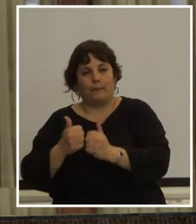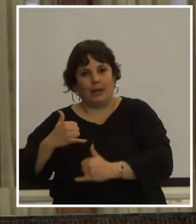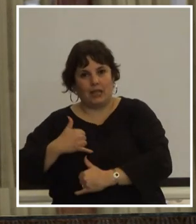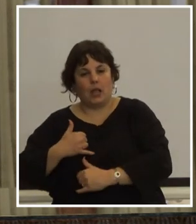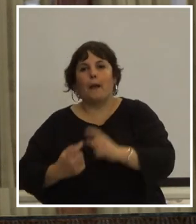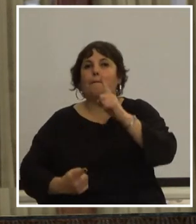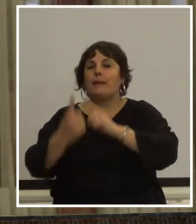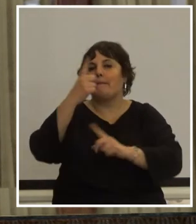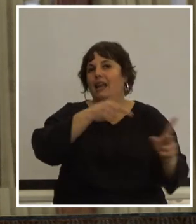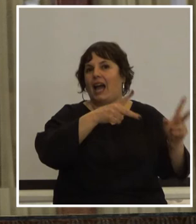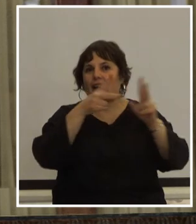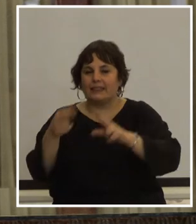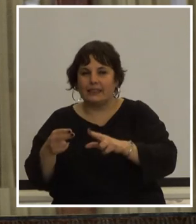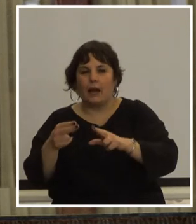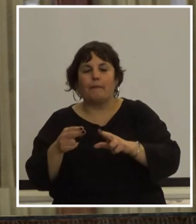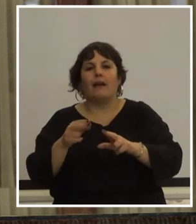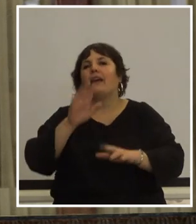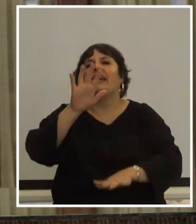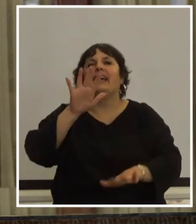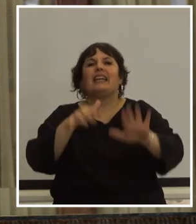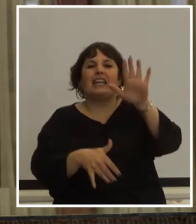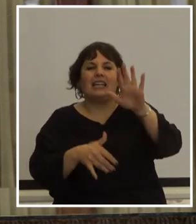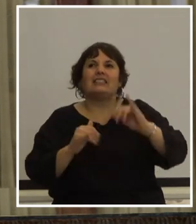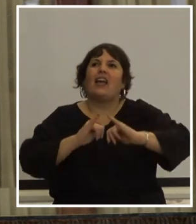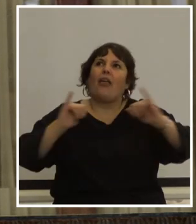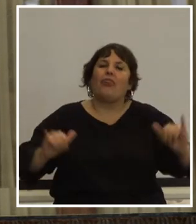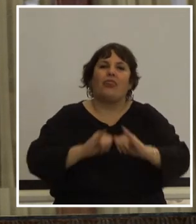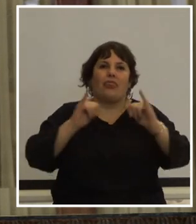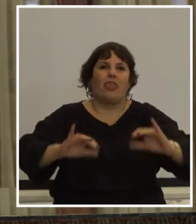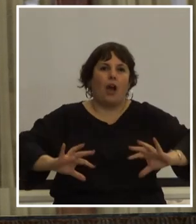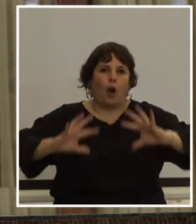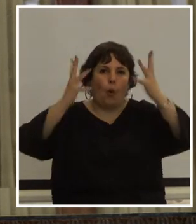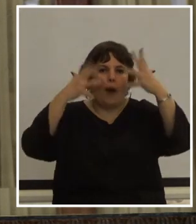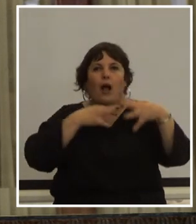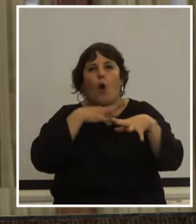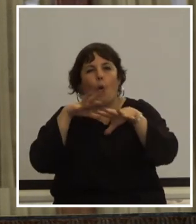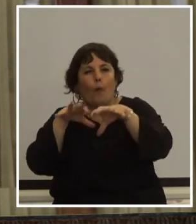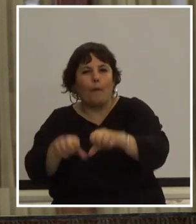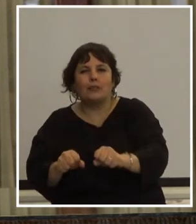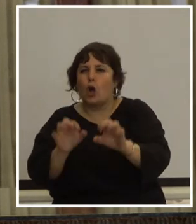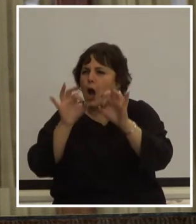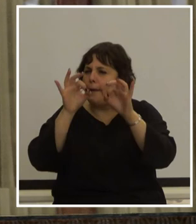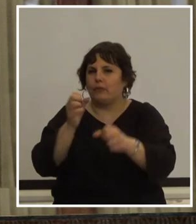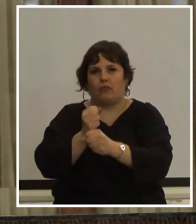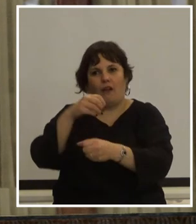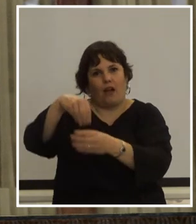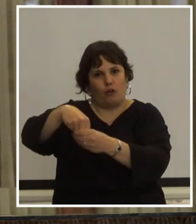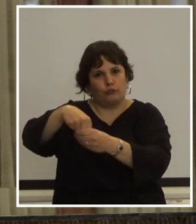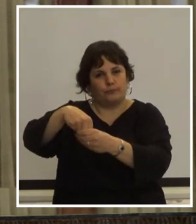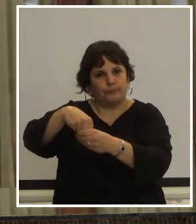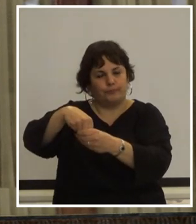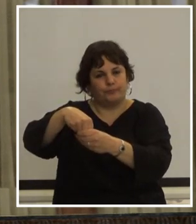de confrontación alcanzó 15 gloriosos días de huelga con la ocupación de todos los centros de trabajo